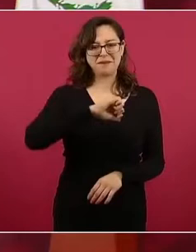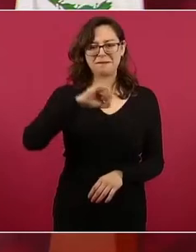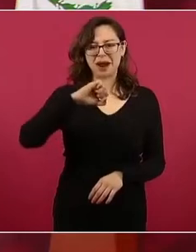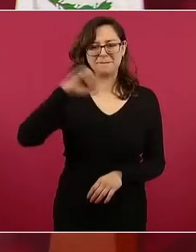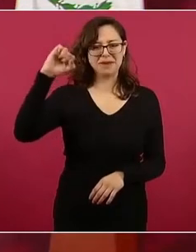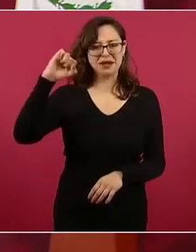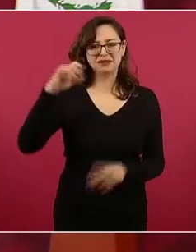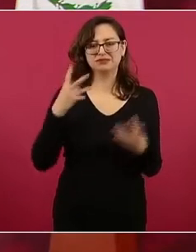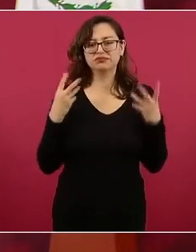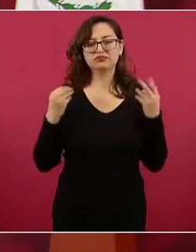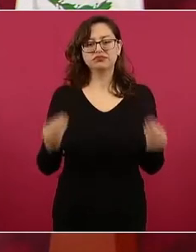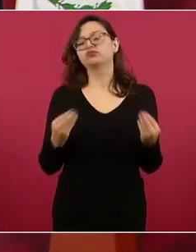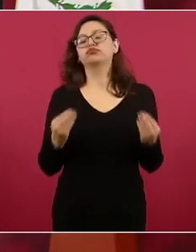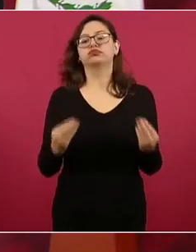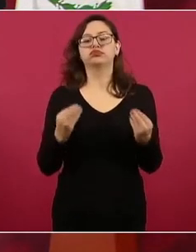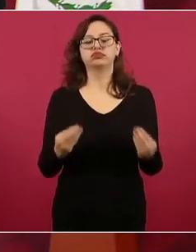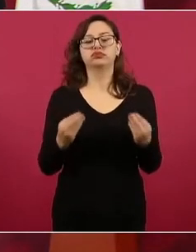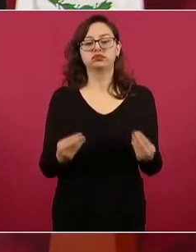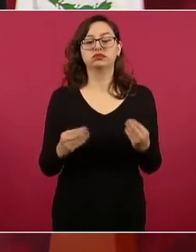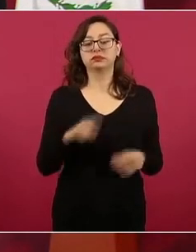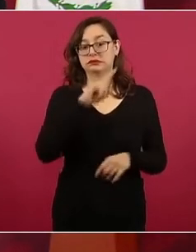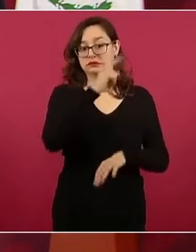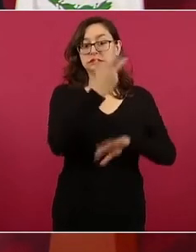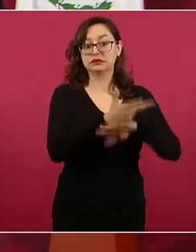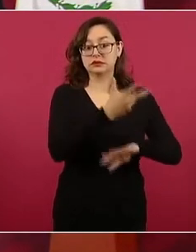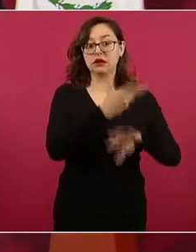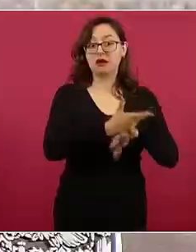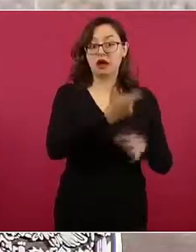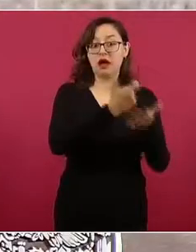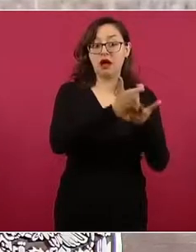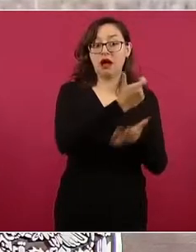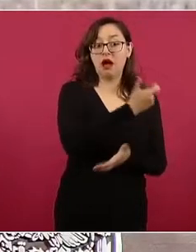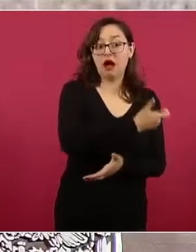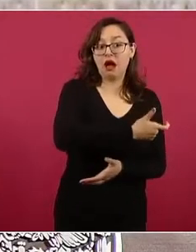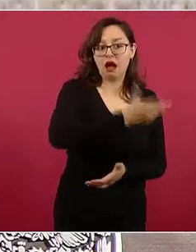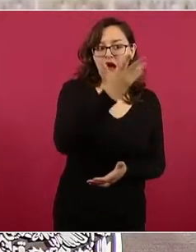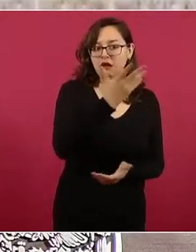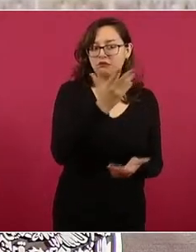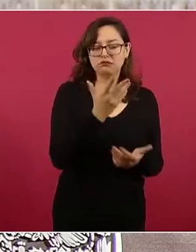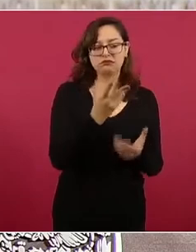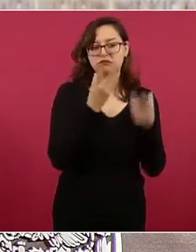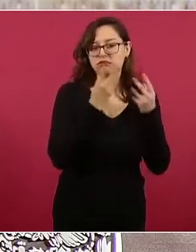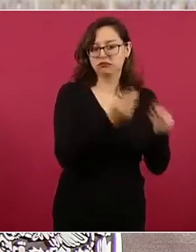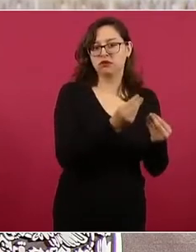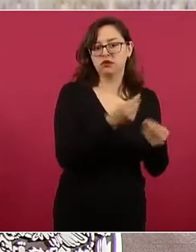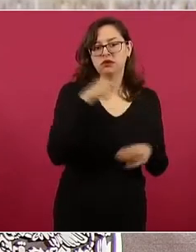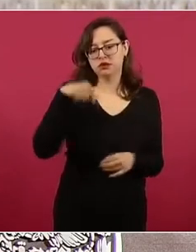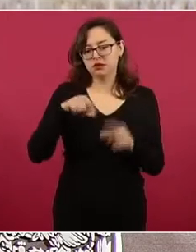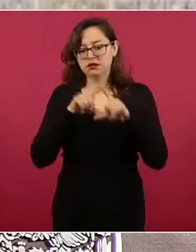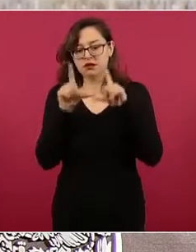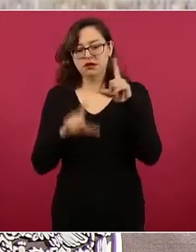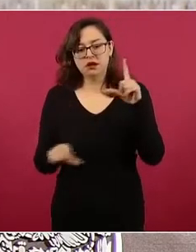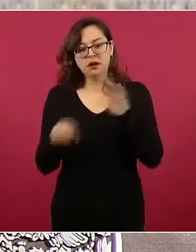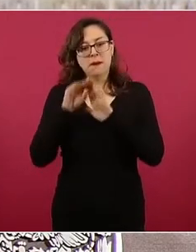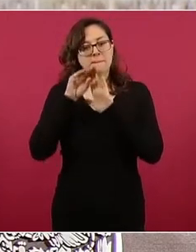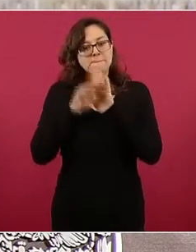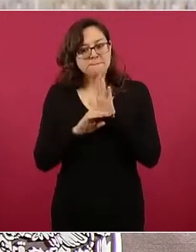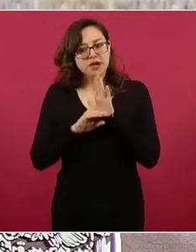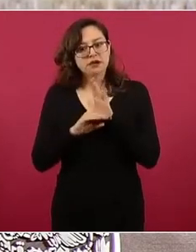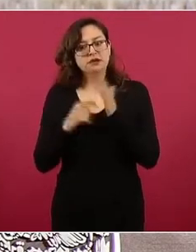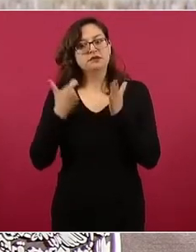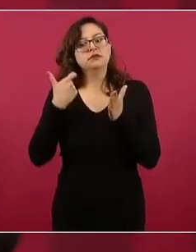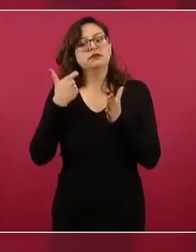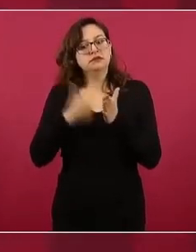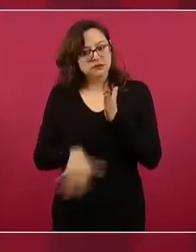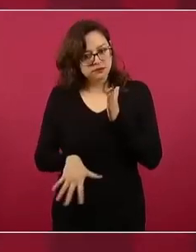cuesta más la gasolina en Estados Unidos que en México. Entonces,